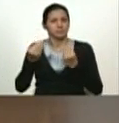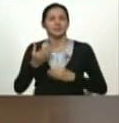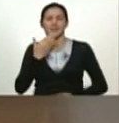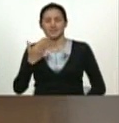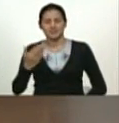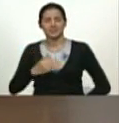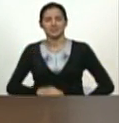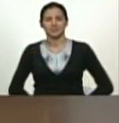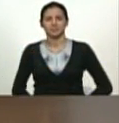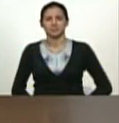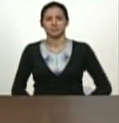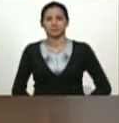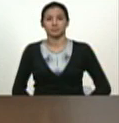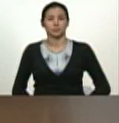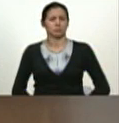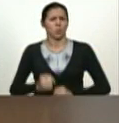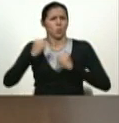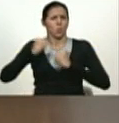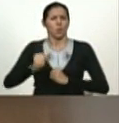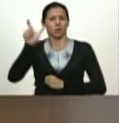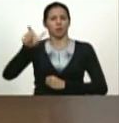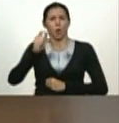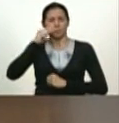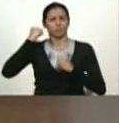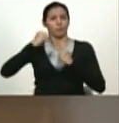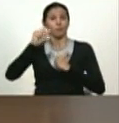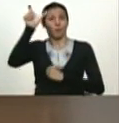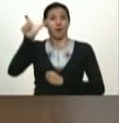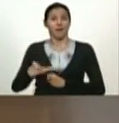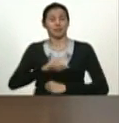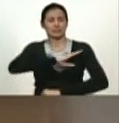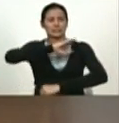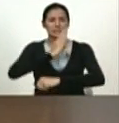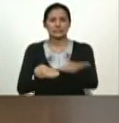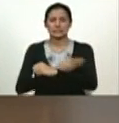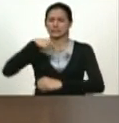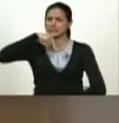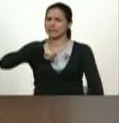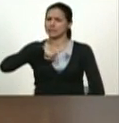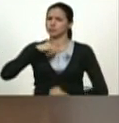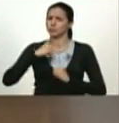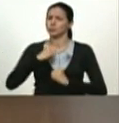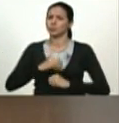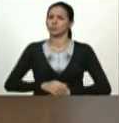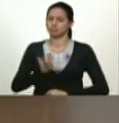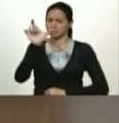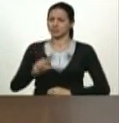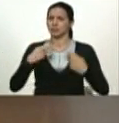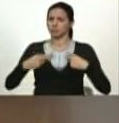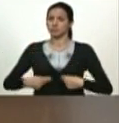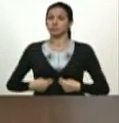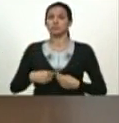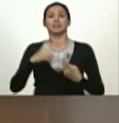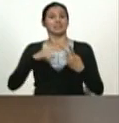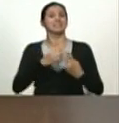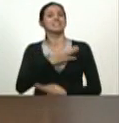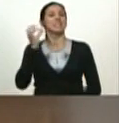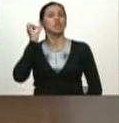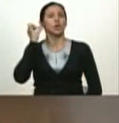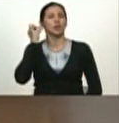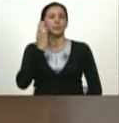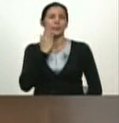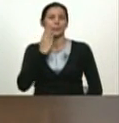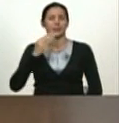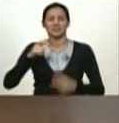Hugo de los Reyes, el Roble del Llano es un roble que fortaleza el ser humano. Y a doña Elena también un beso,